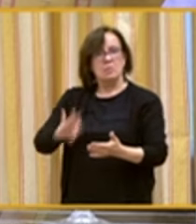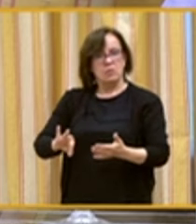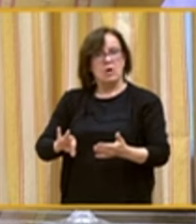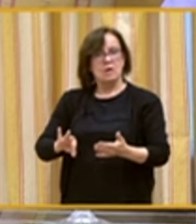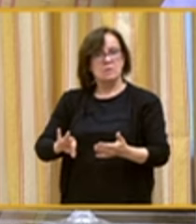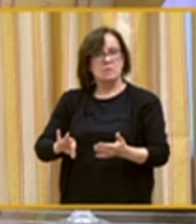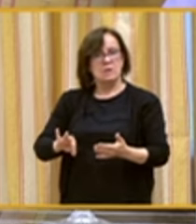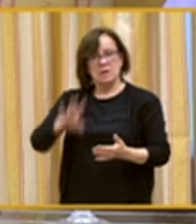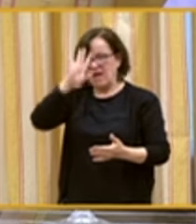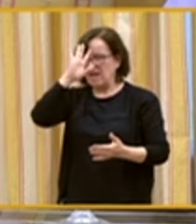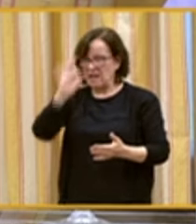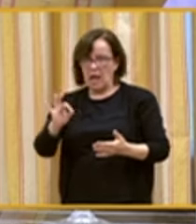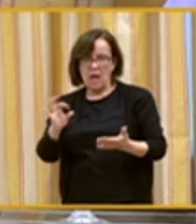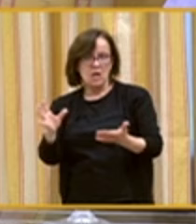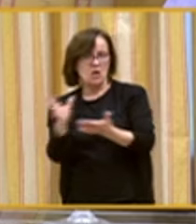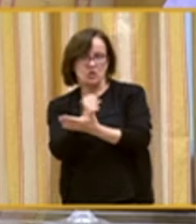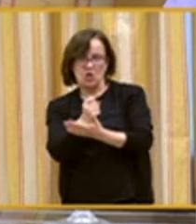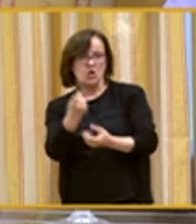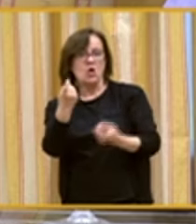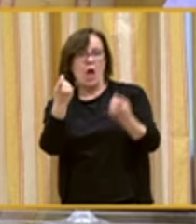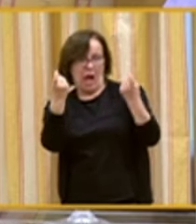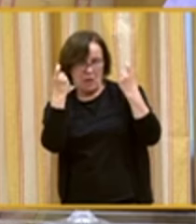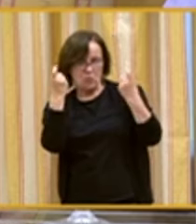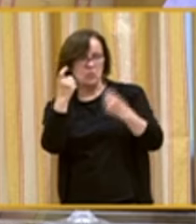más en todos los alumnos.